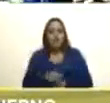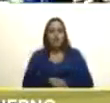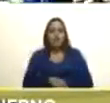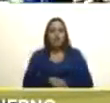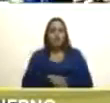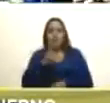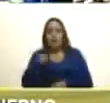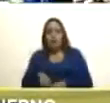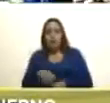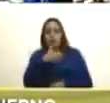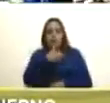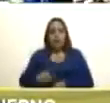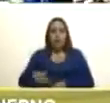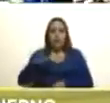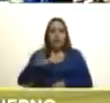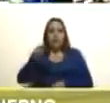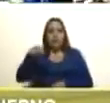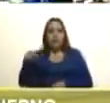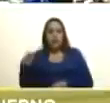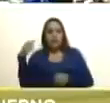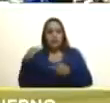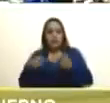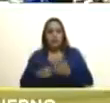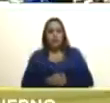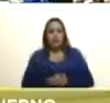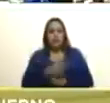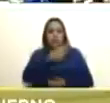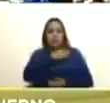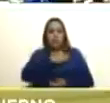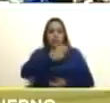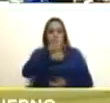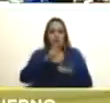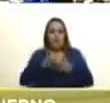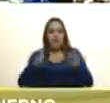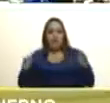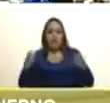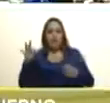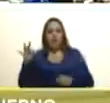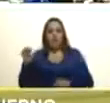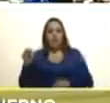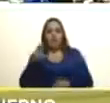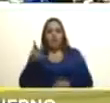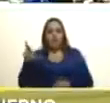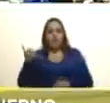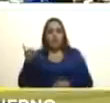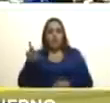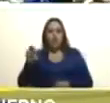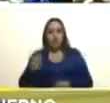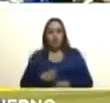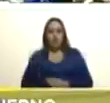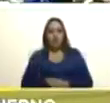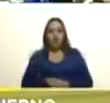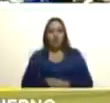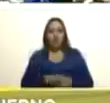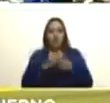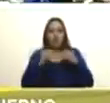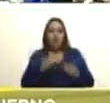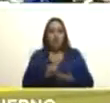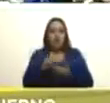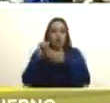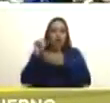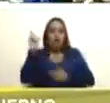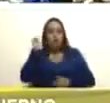en jefe padrino mayor general Ornela Ferreira líderes lideresas de todas las fuerzas